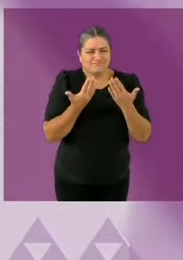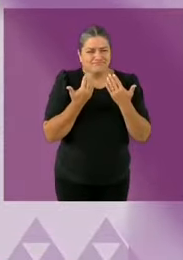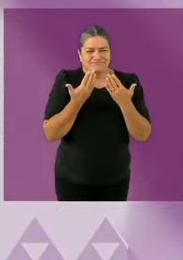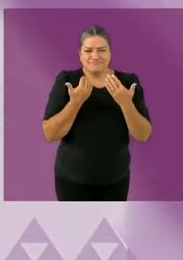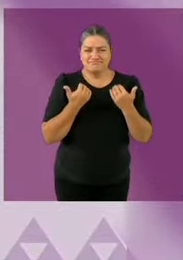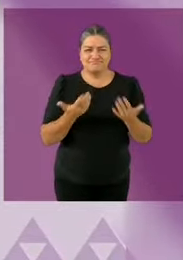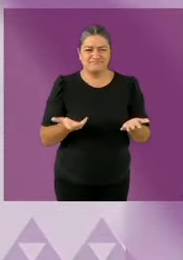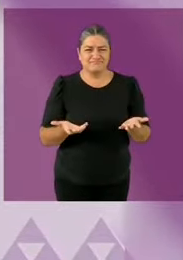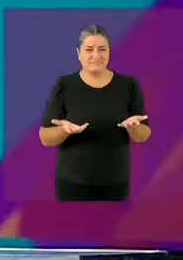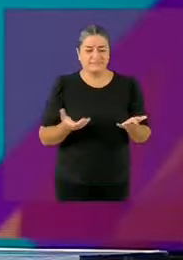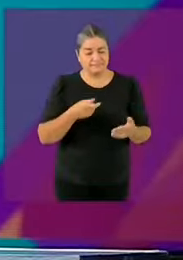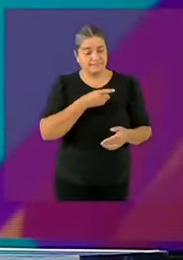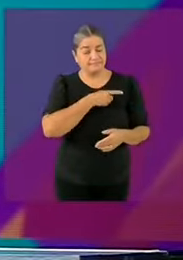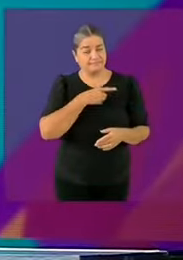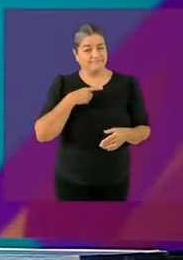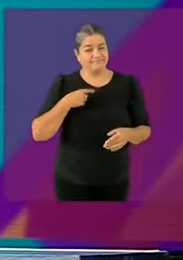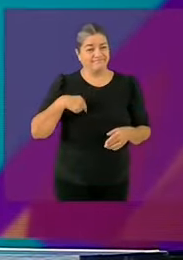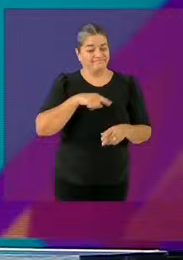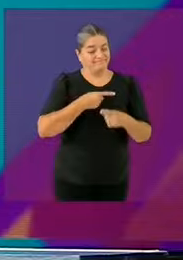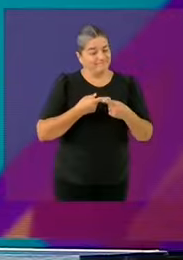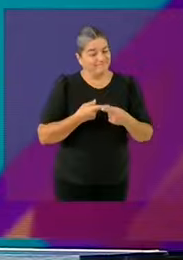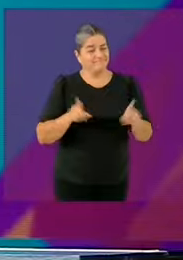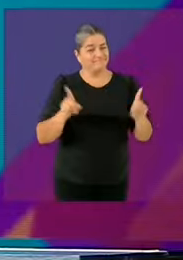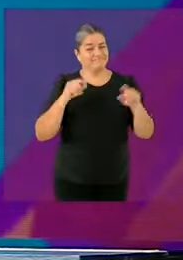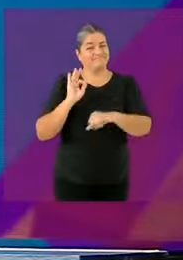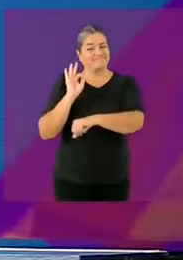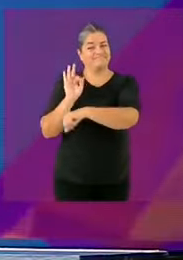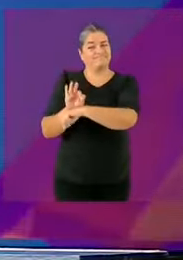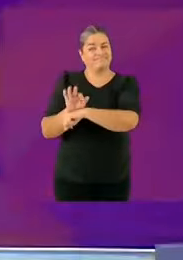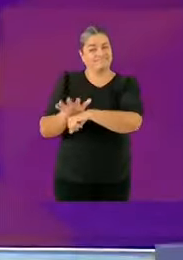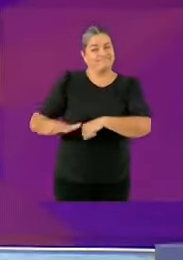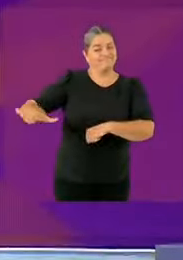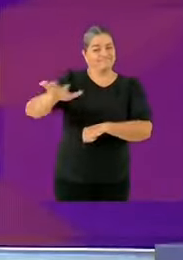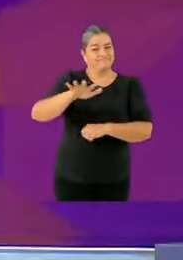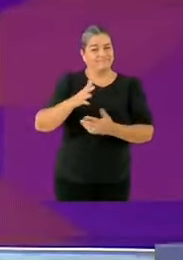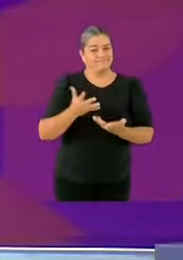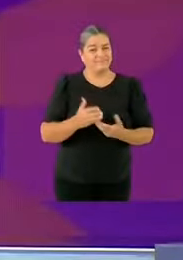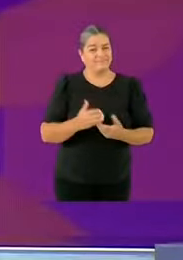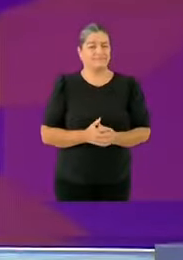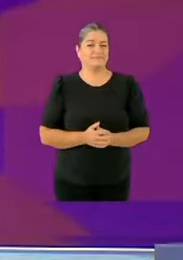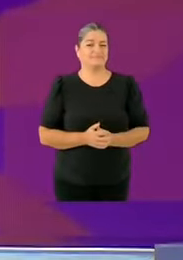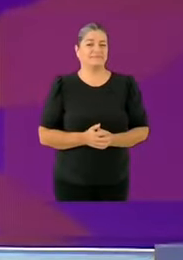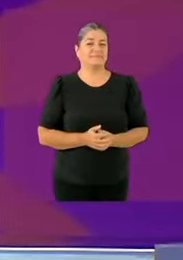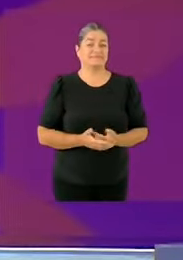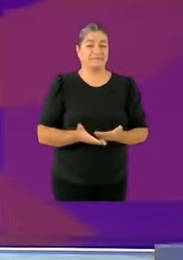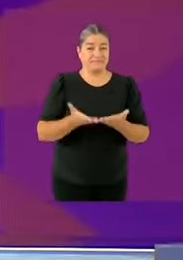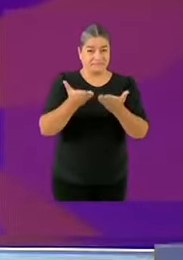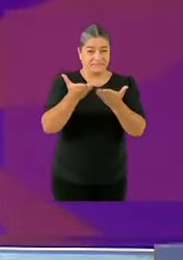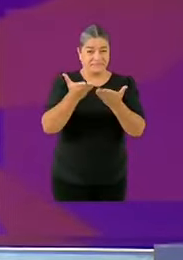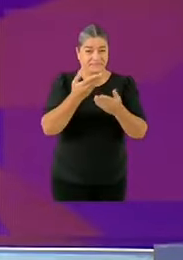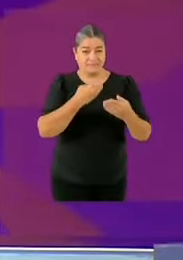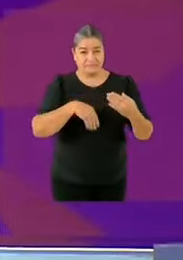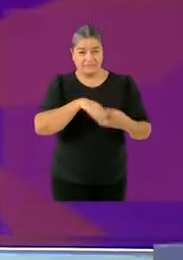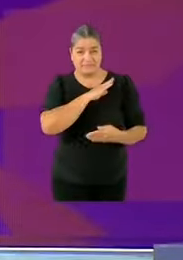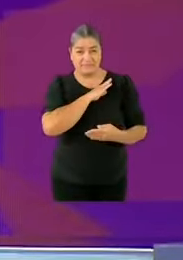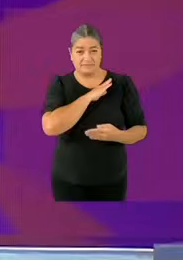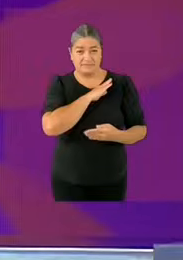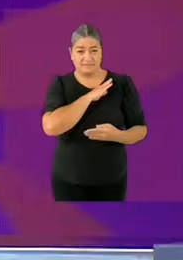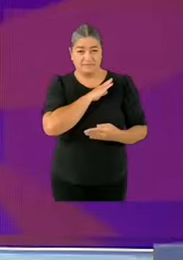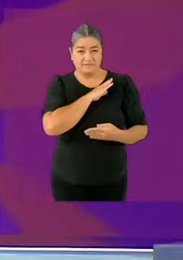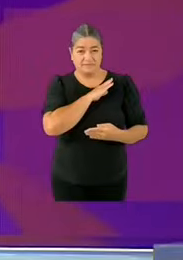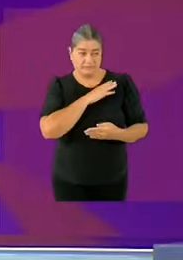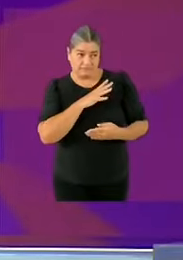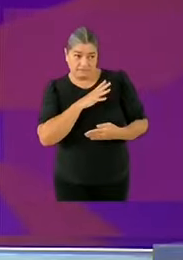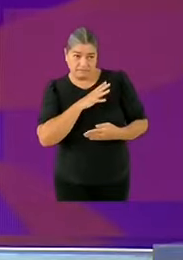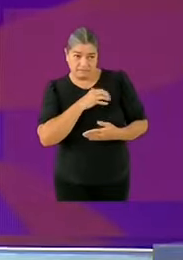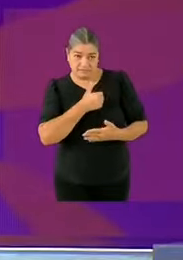Gracias, candidata. Claudia. Sí, ya inicia ahora la bolsa de tiempo, ¿verdad? Si estamos, tienen cada uno de ustedes